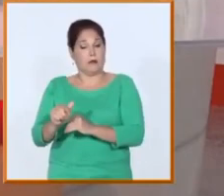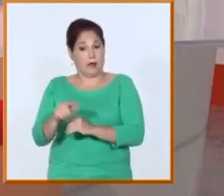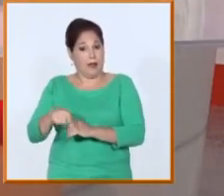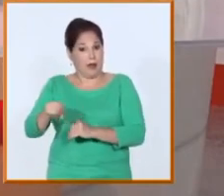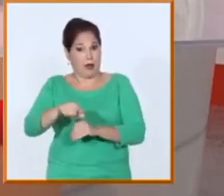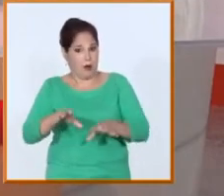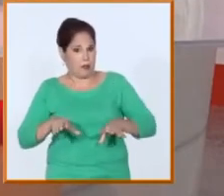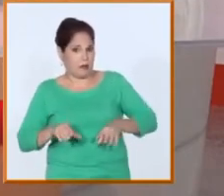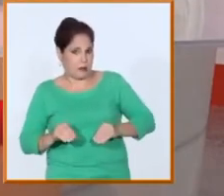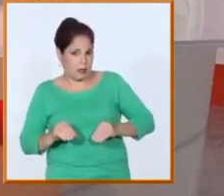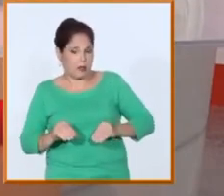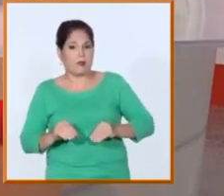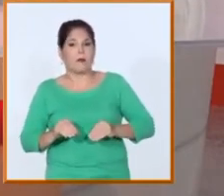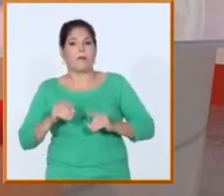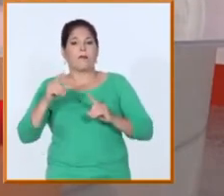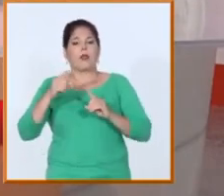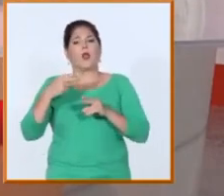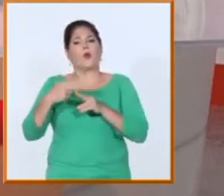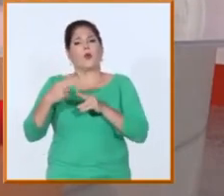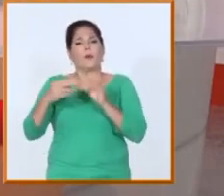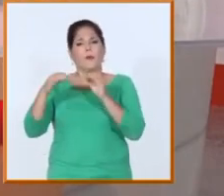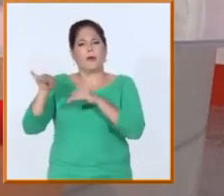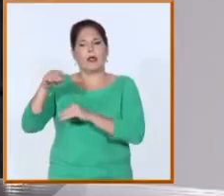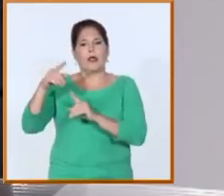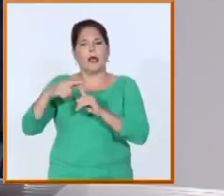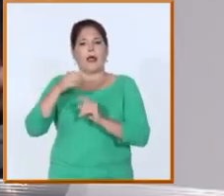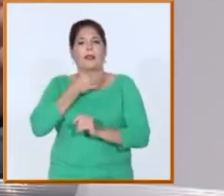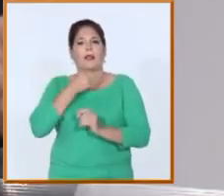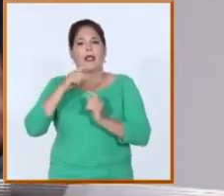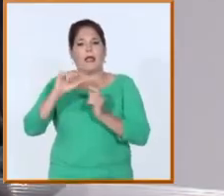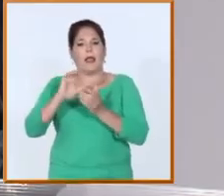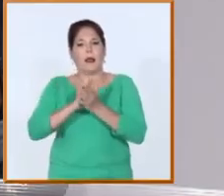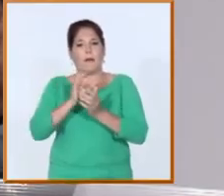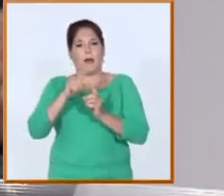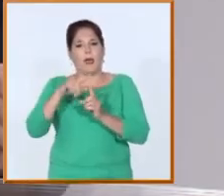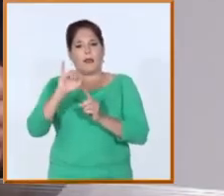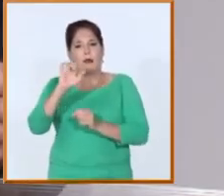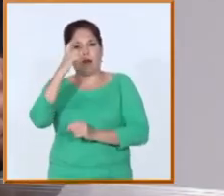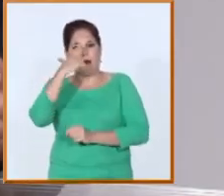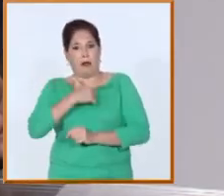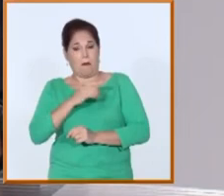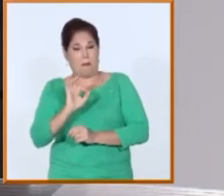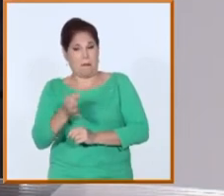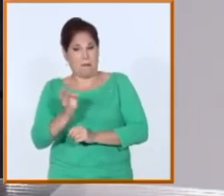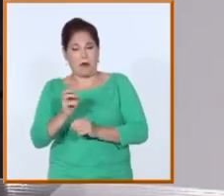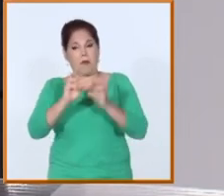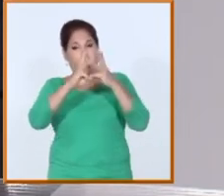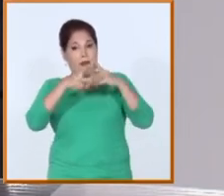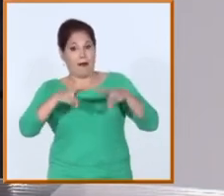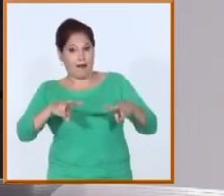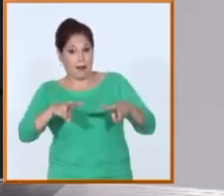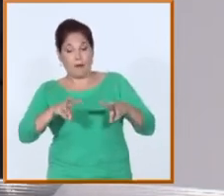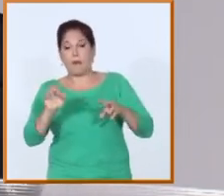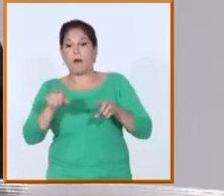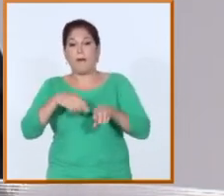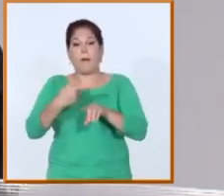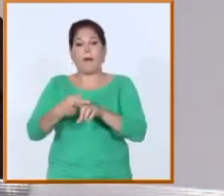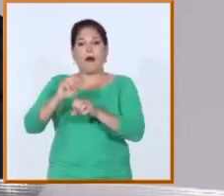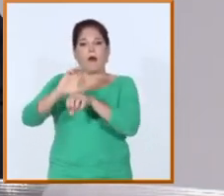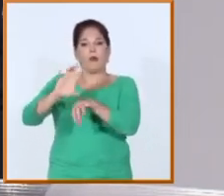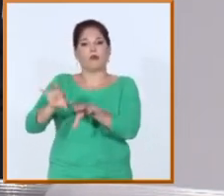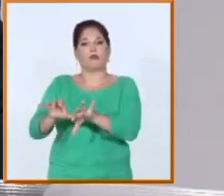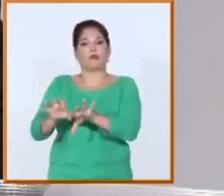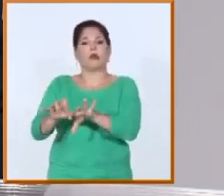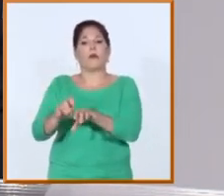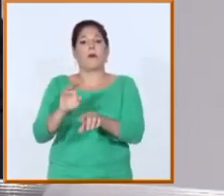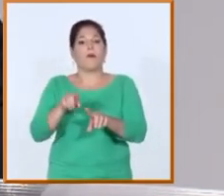aquel momento, la maestría de telemática, y que vinculaba el trabajo práctico en proyectos en la dirección de las redes de telemática de la universidad con